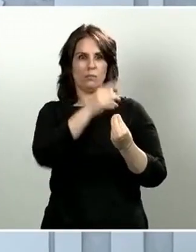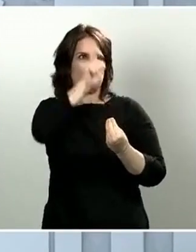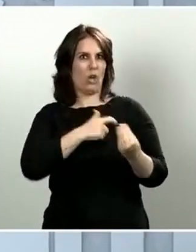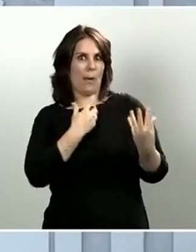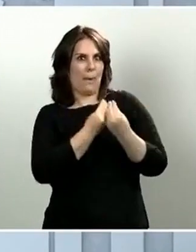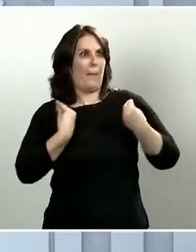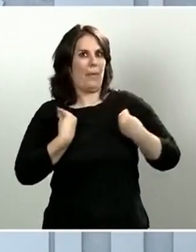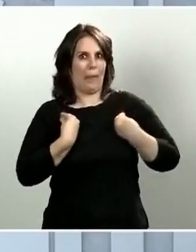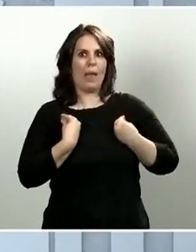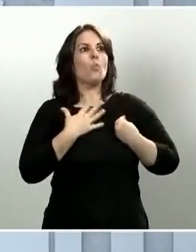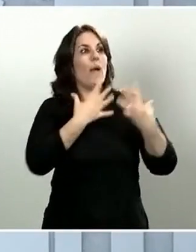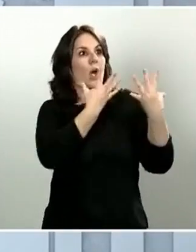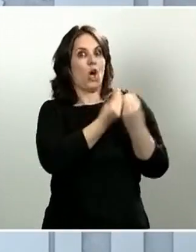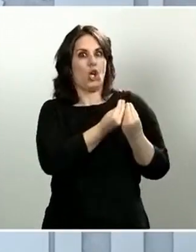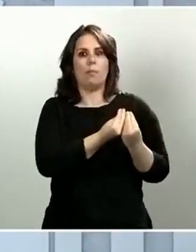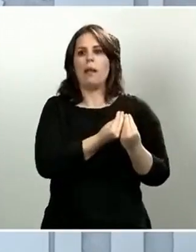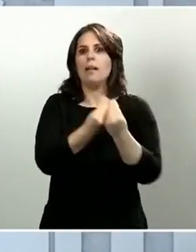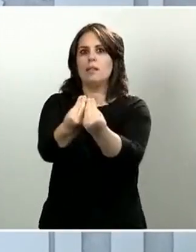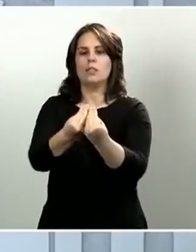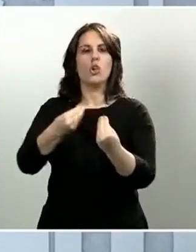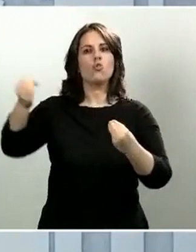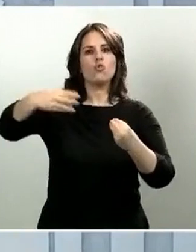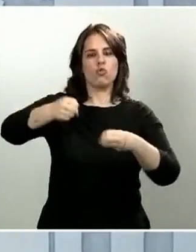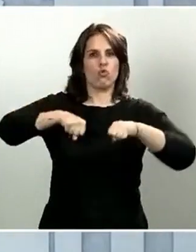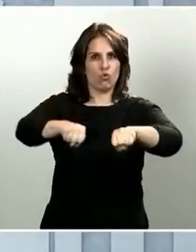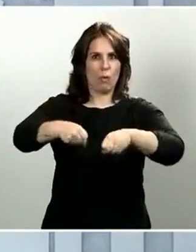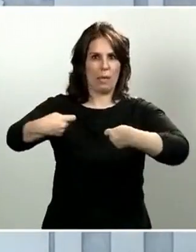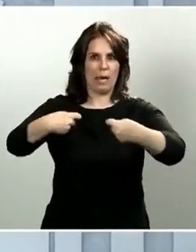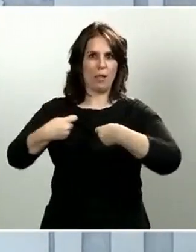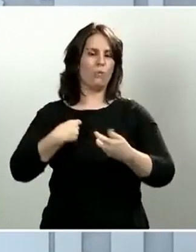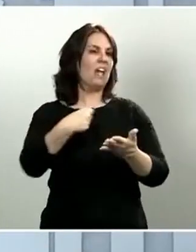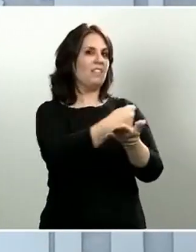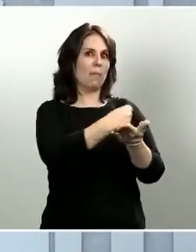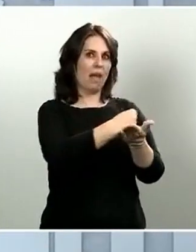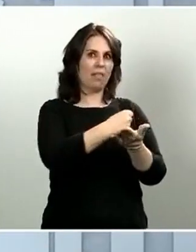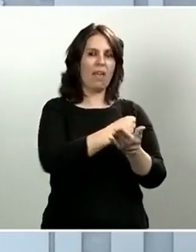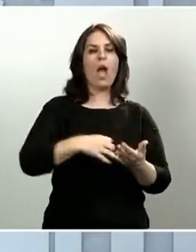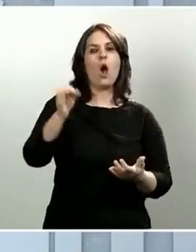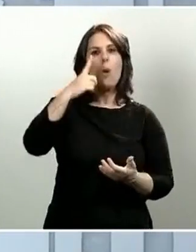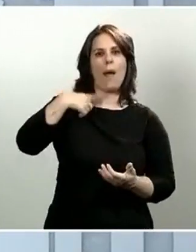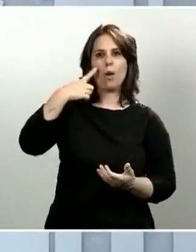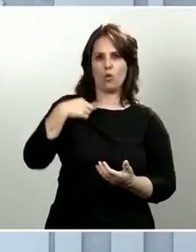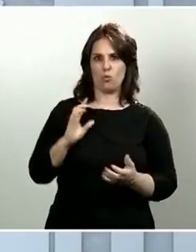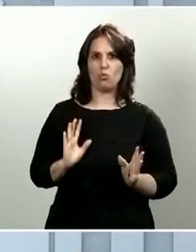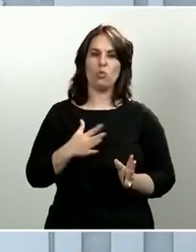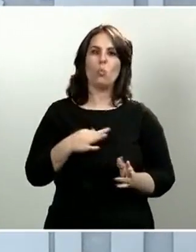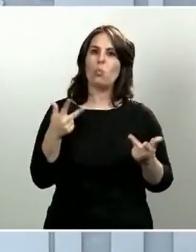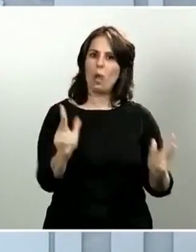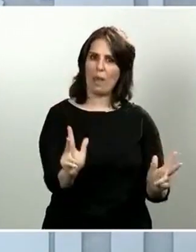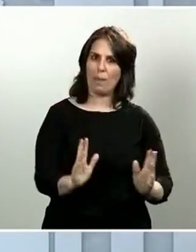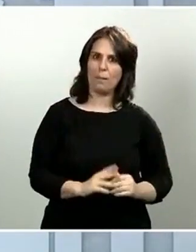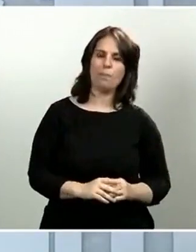para ir, por ejemplo, al supermercado, a la farmacia o a las entidades financieras. Y sabemos, y el Gobierno es muy